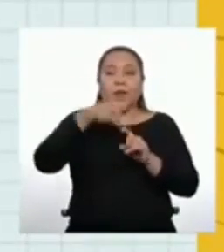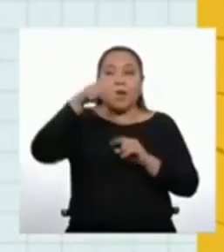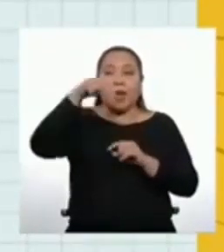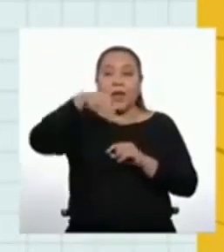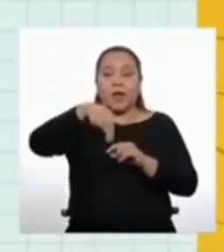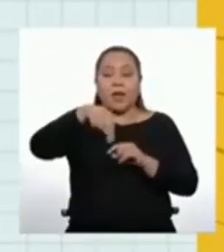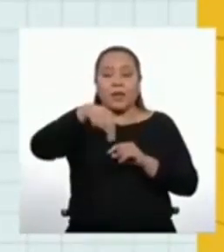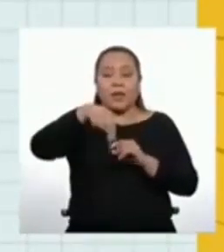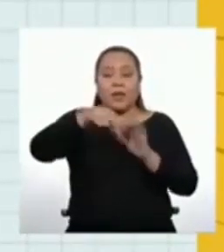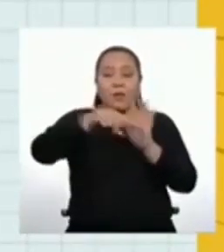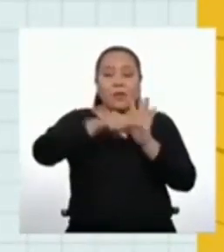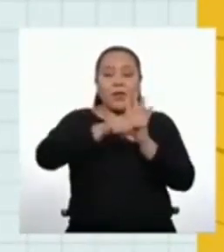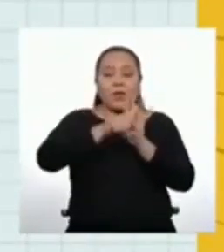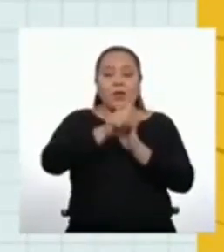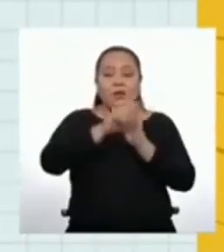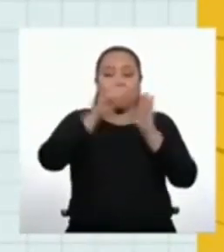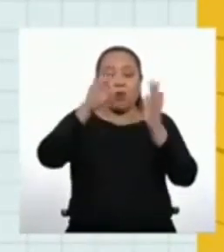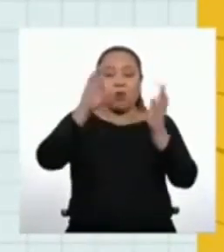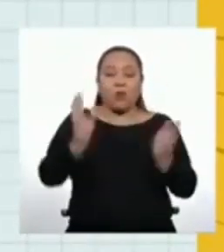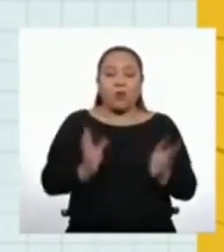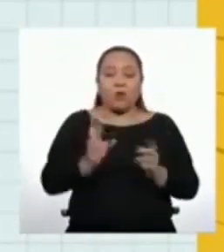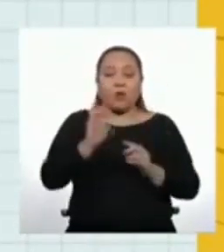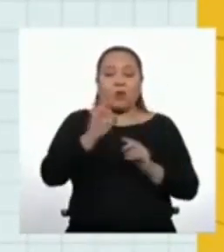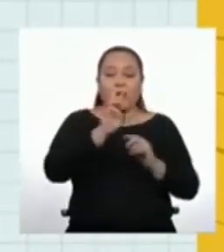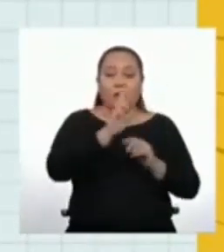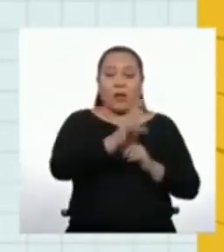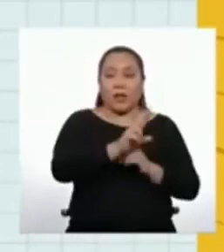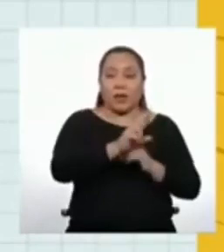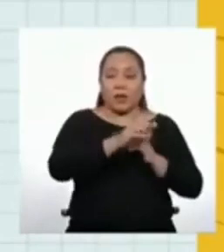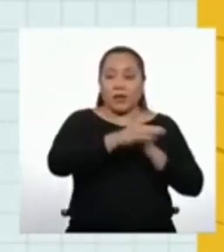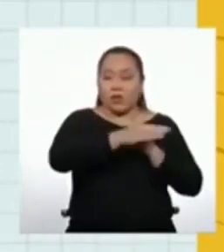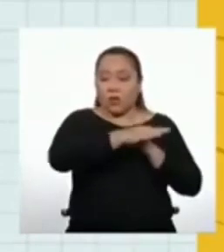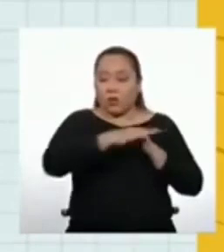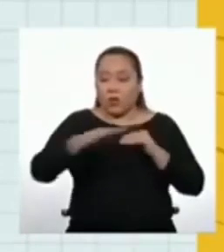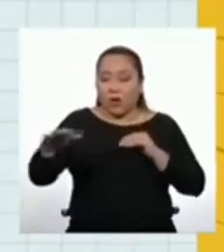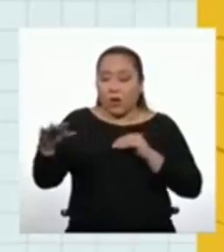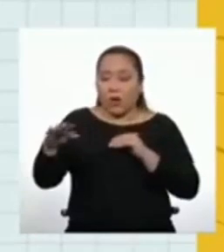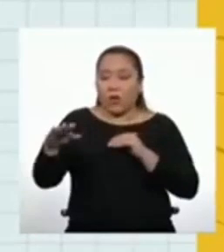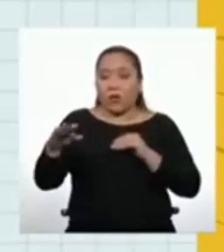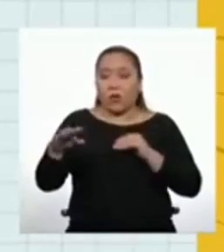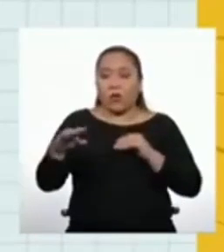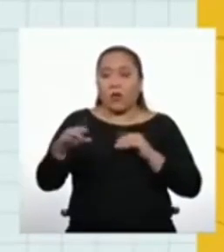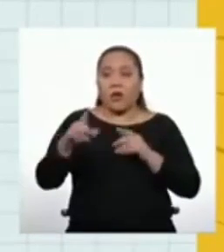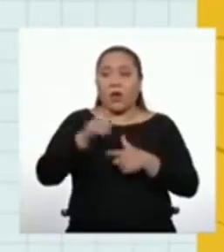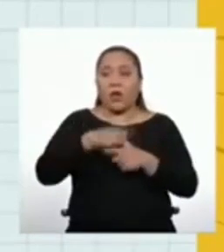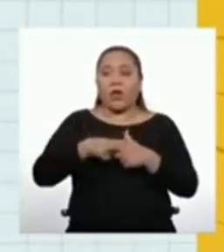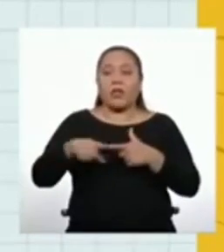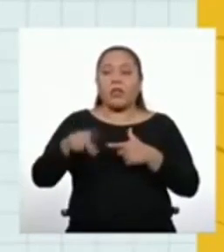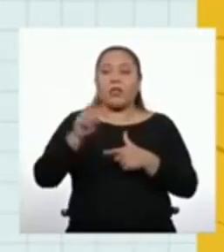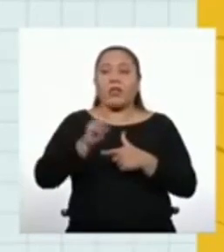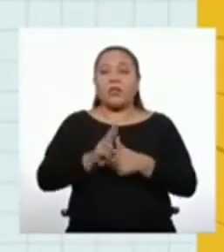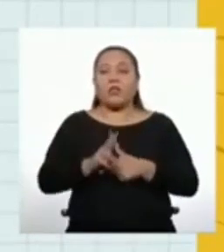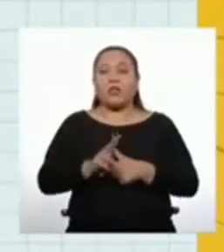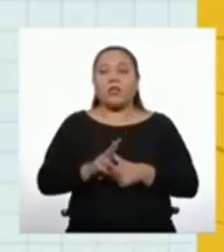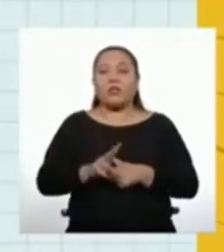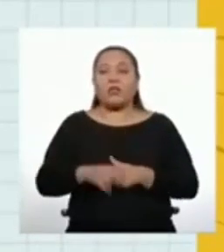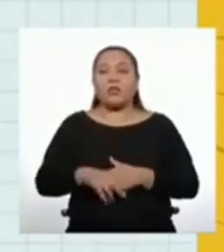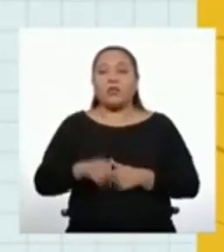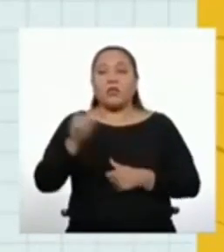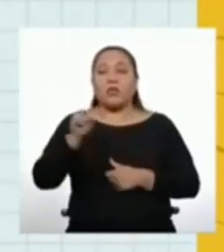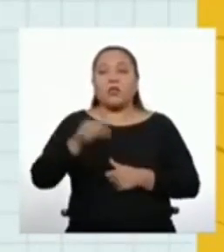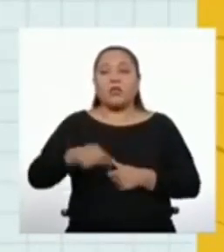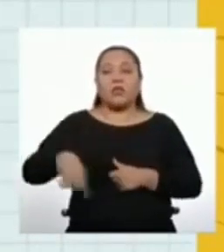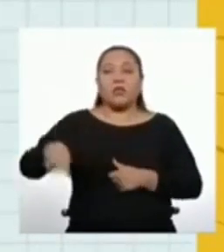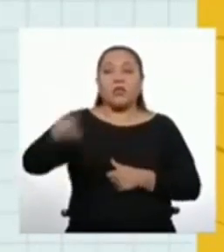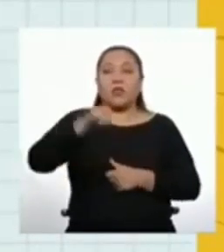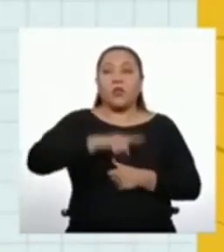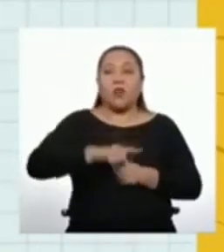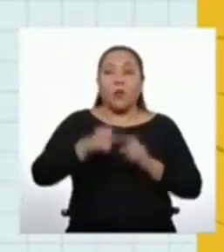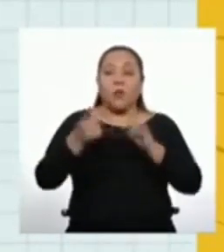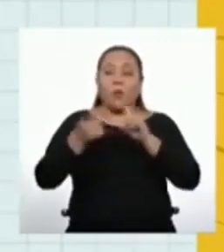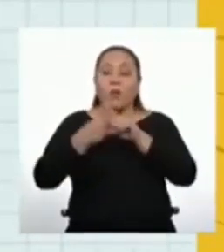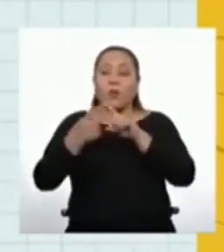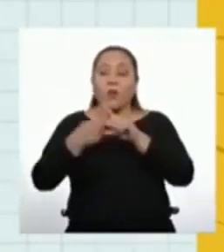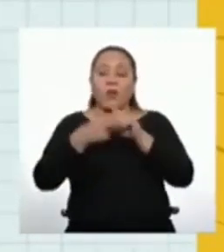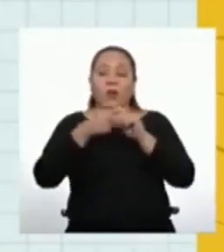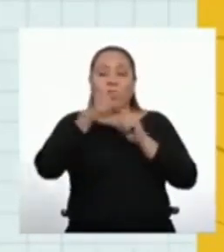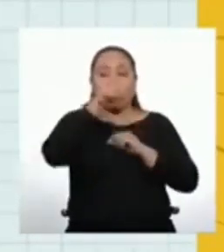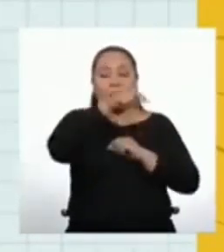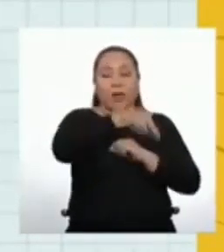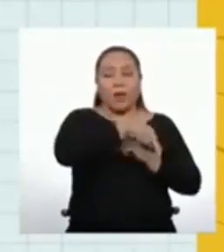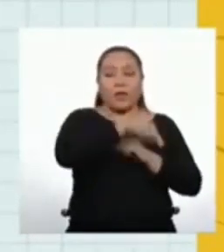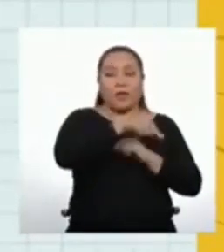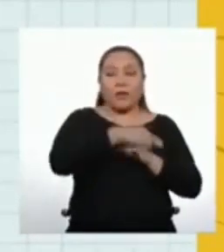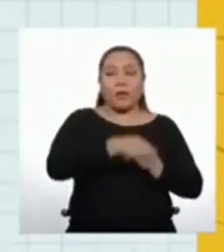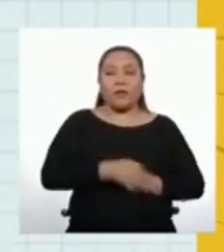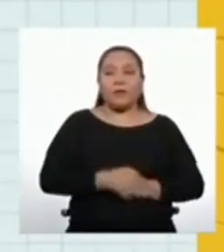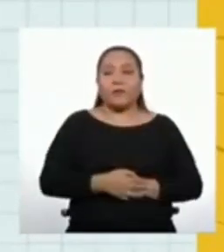-1 por r. Todo ello dividido entre 2 y todo ese cociente multiplicado por n. También